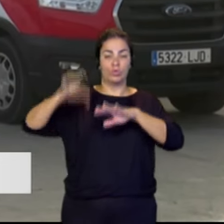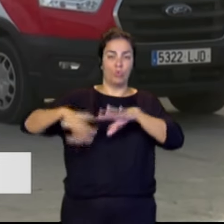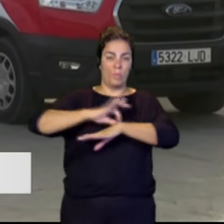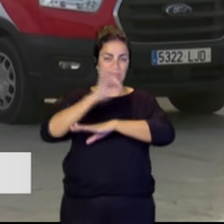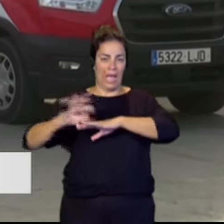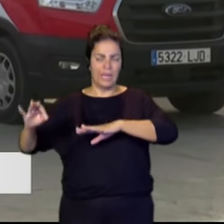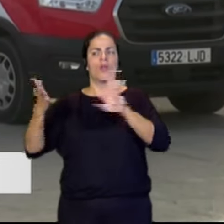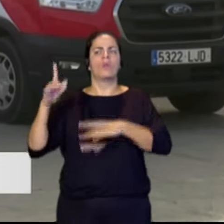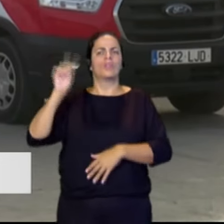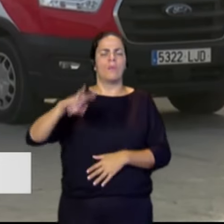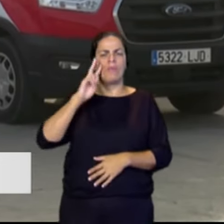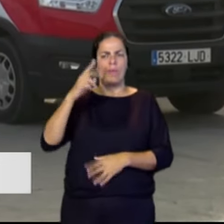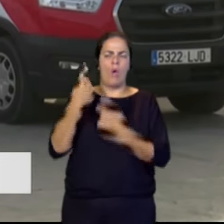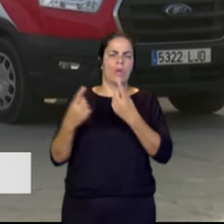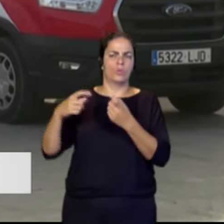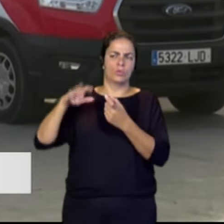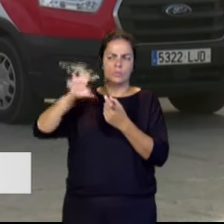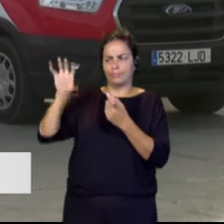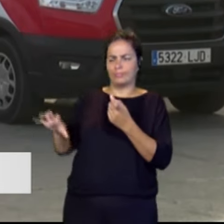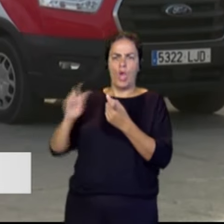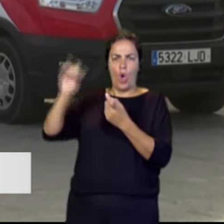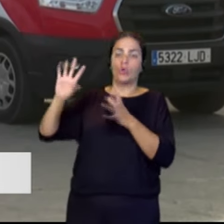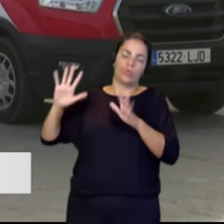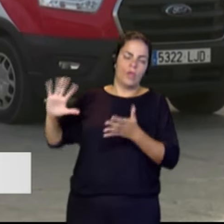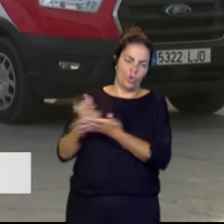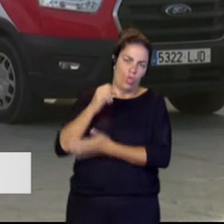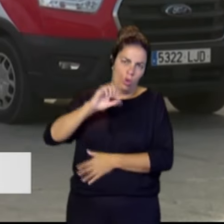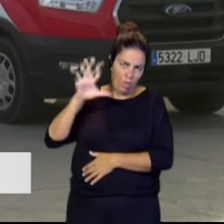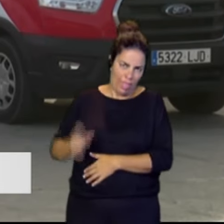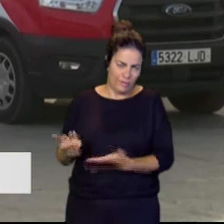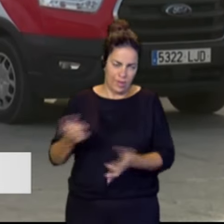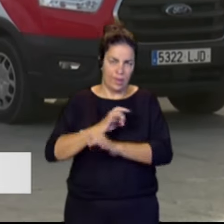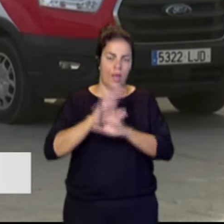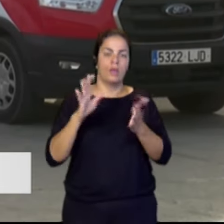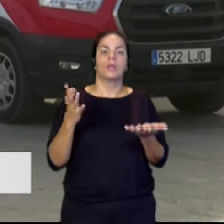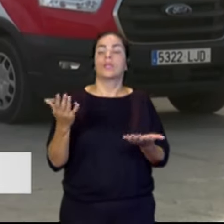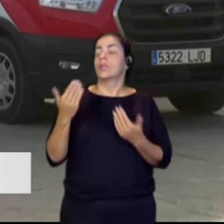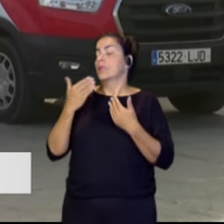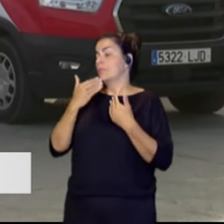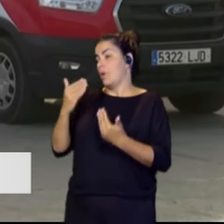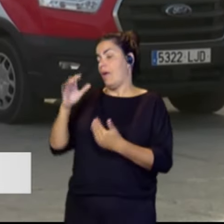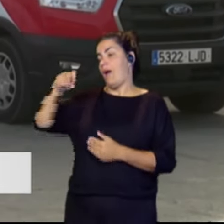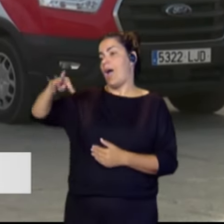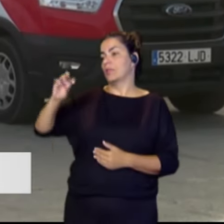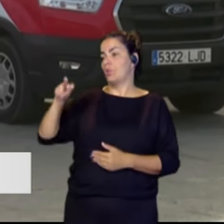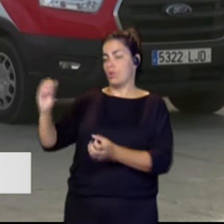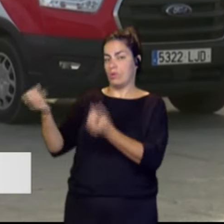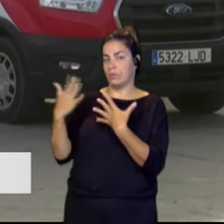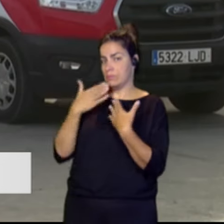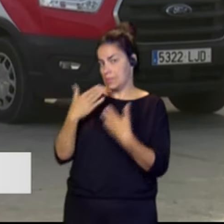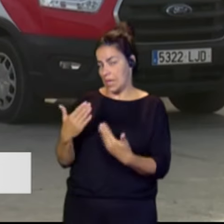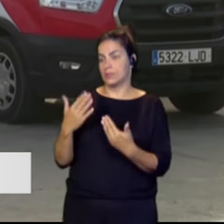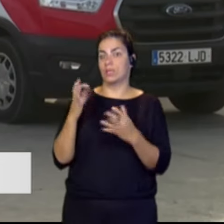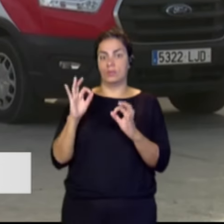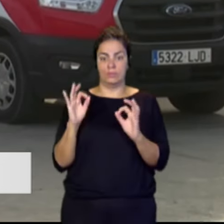diferentes procedencias, siempre desde el continente africano. Pues, Antonio, muchísimas gracias por esa información en directo. En